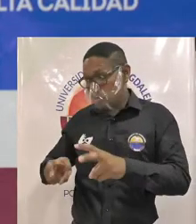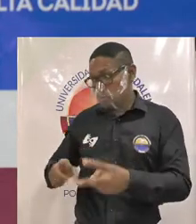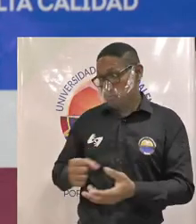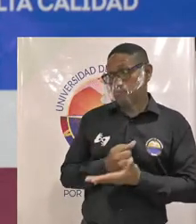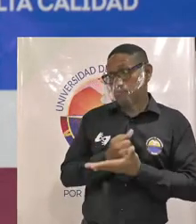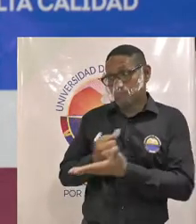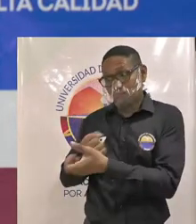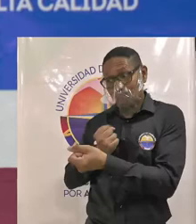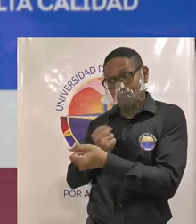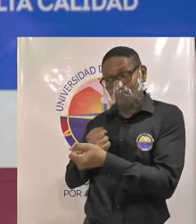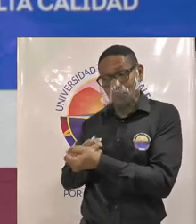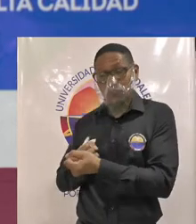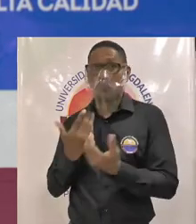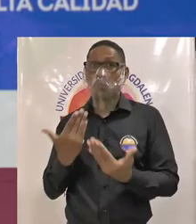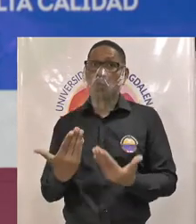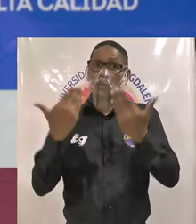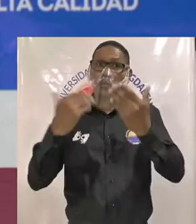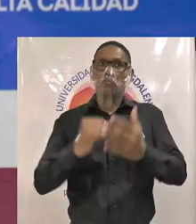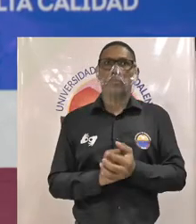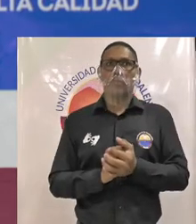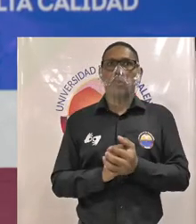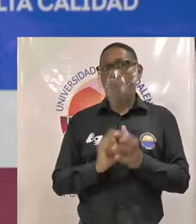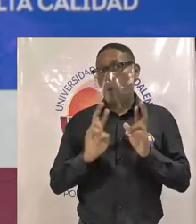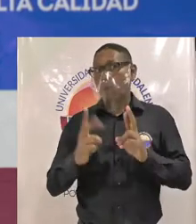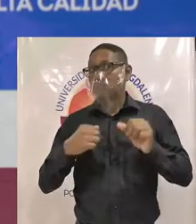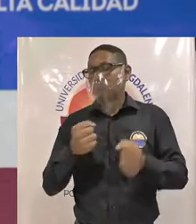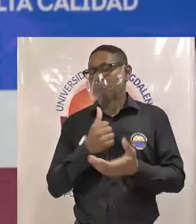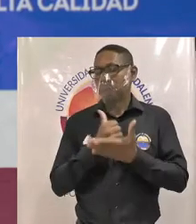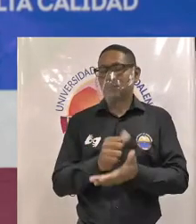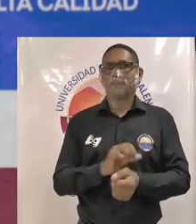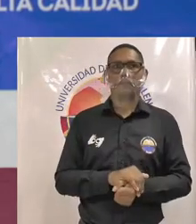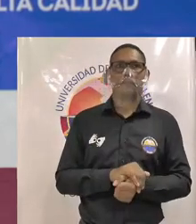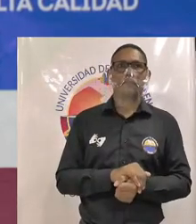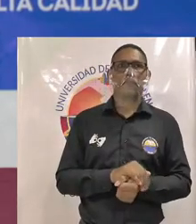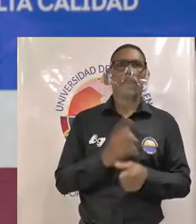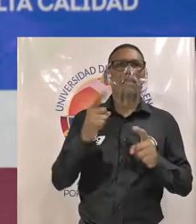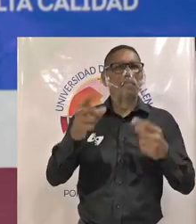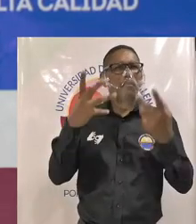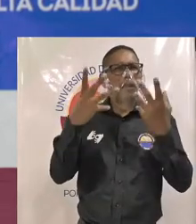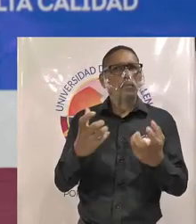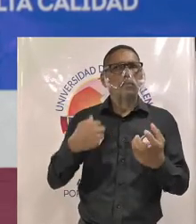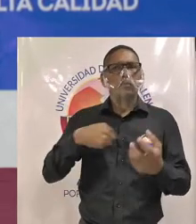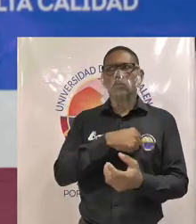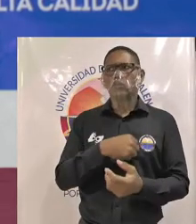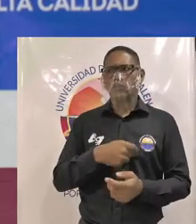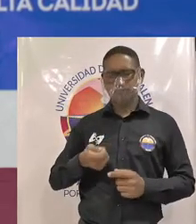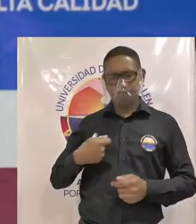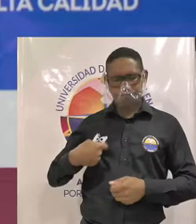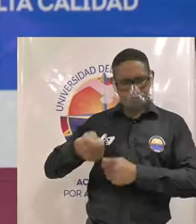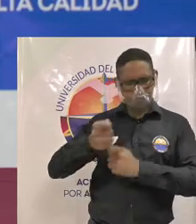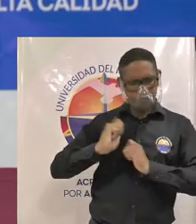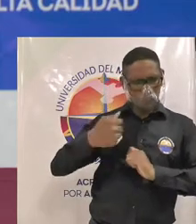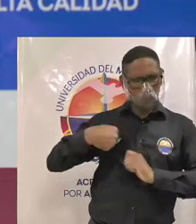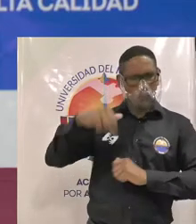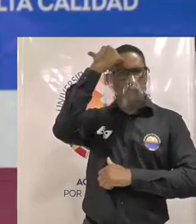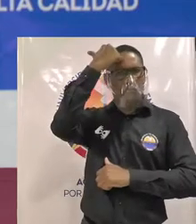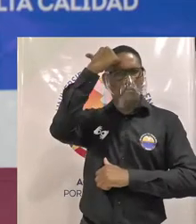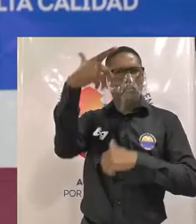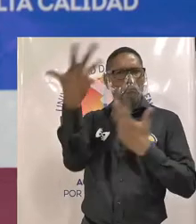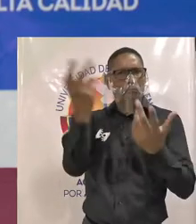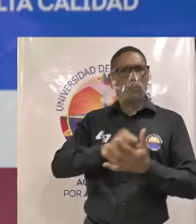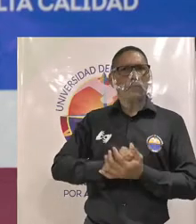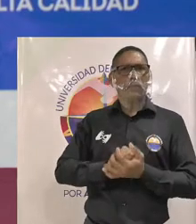lo tengamos ¿no? creemos que eso puede ayudar queremos también revisar nuestro rol como docentes en